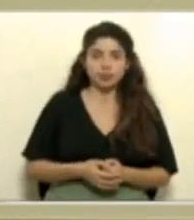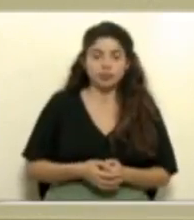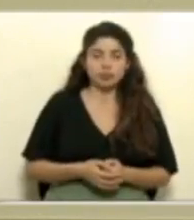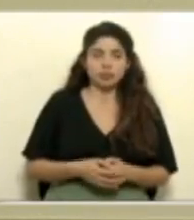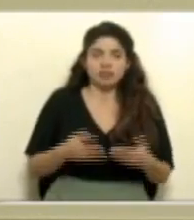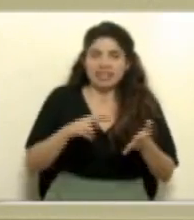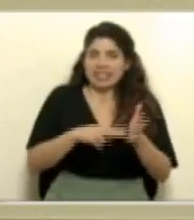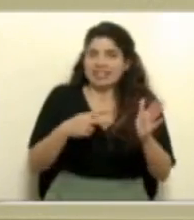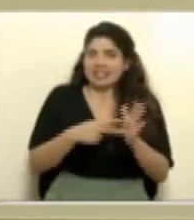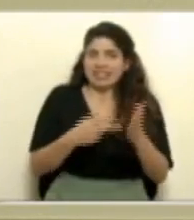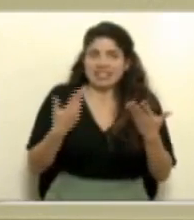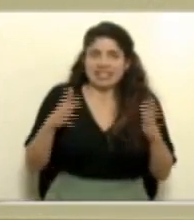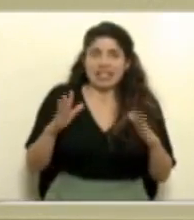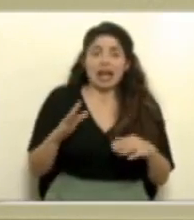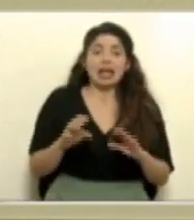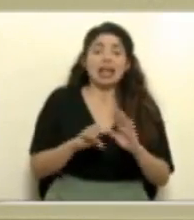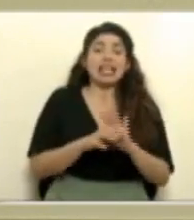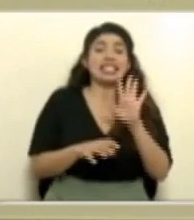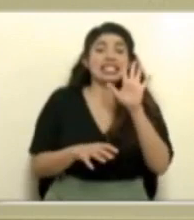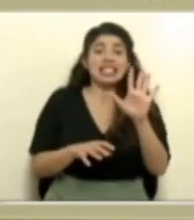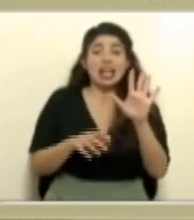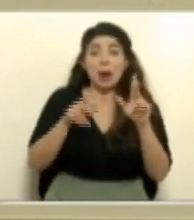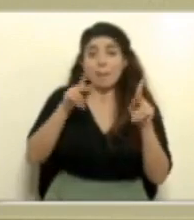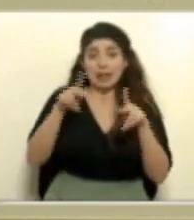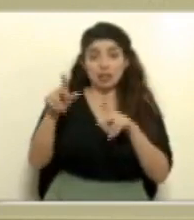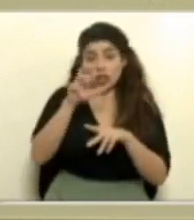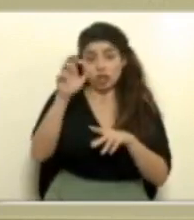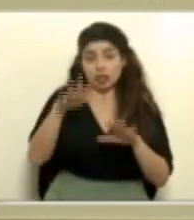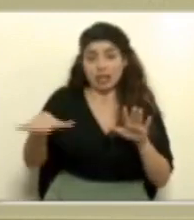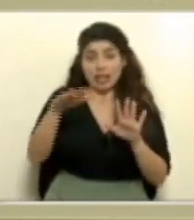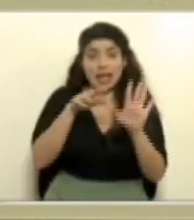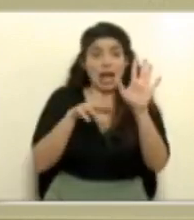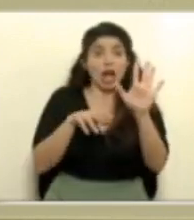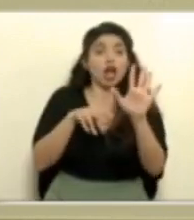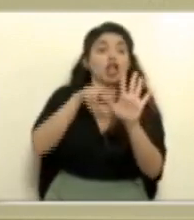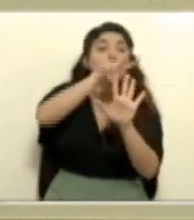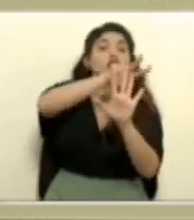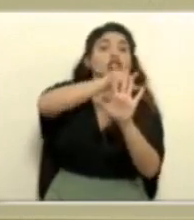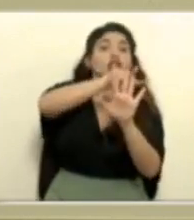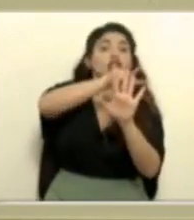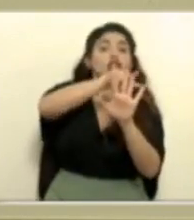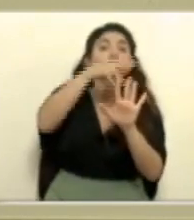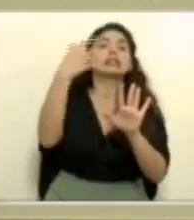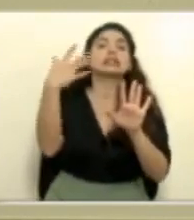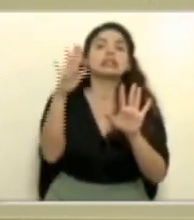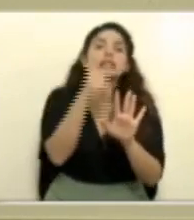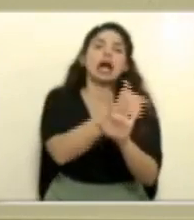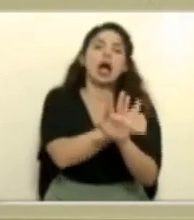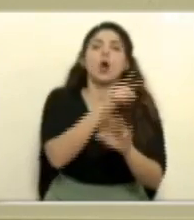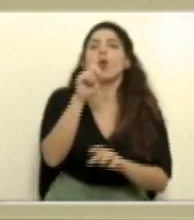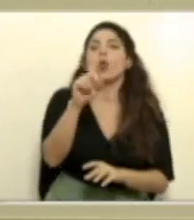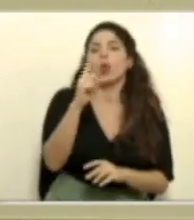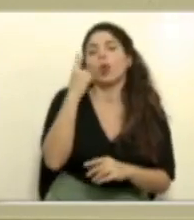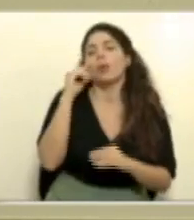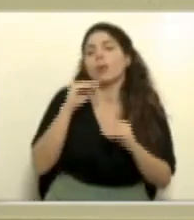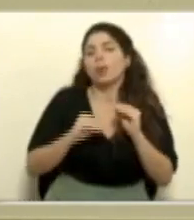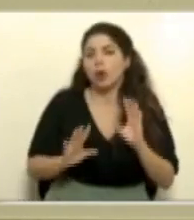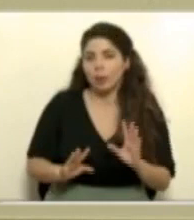O ya podemos casi que decir que dos de cada cinco personas tienen una dosis por lo menos aplicada y eso es importante.